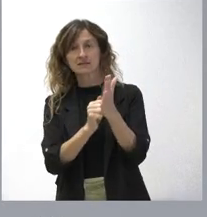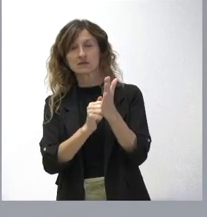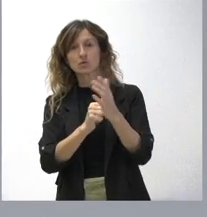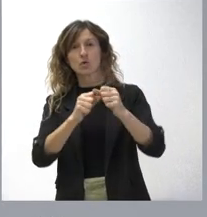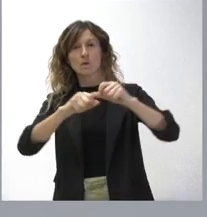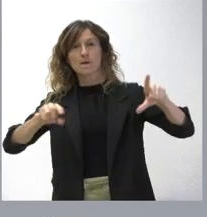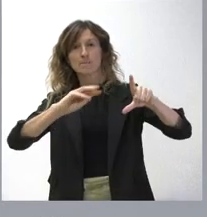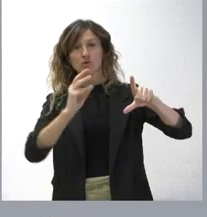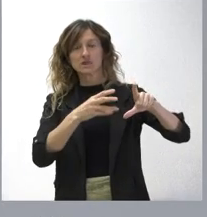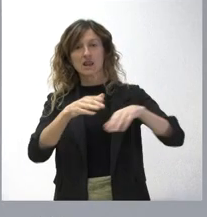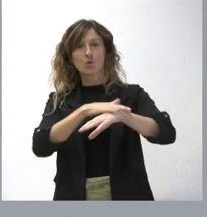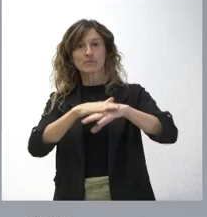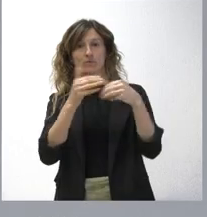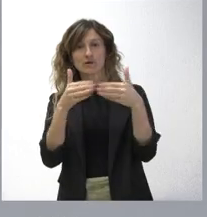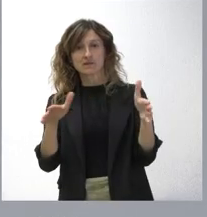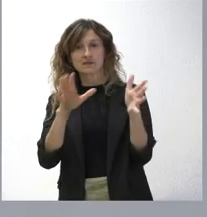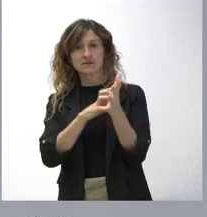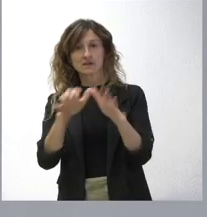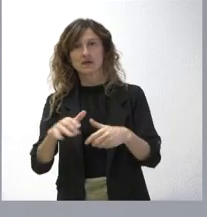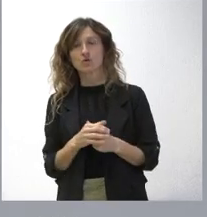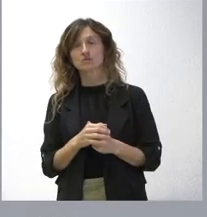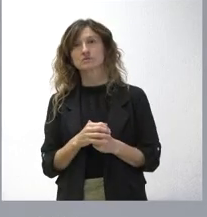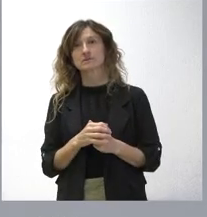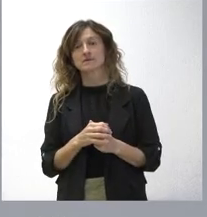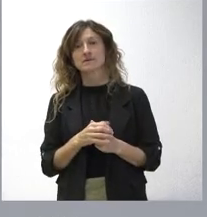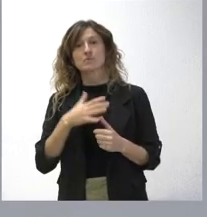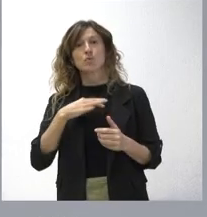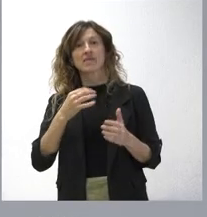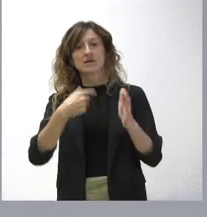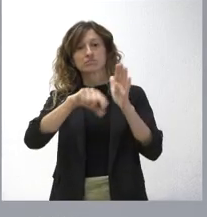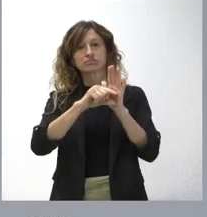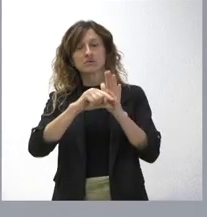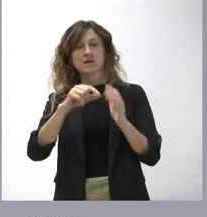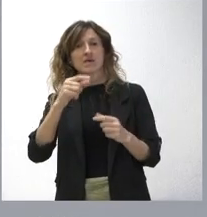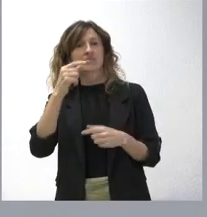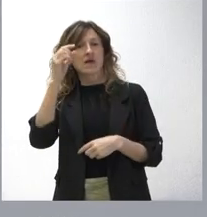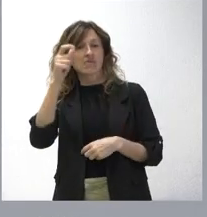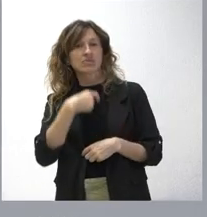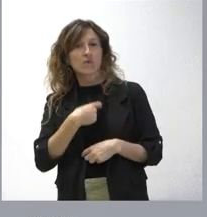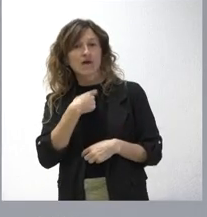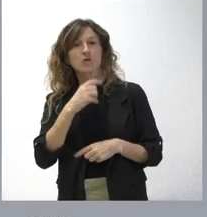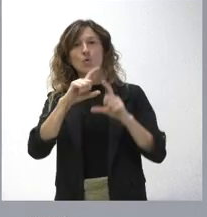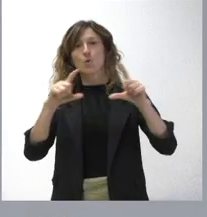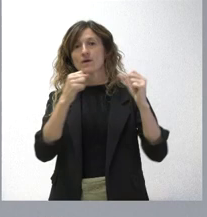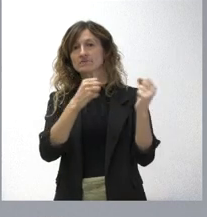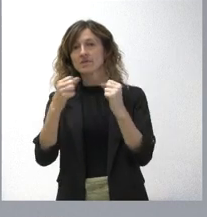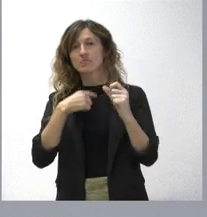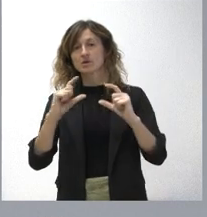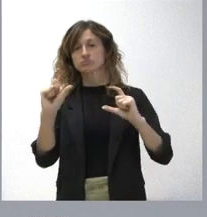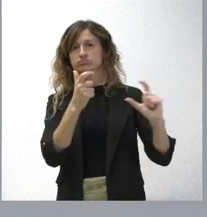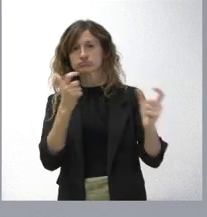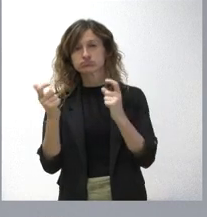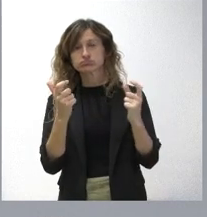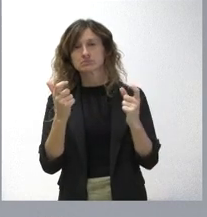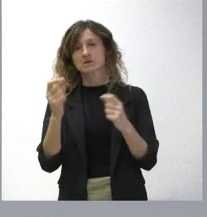Gobierno Abierto de la Comunidad Autónoma para alegaciones de los ciudadanos o entidades que consideren oportuno manifestar algo